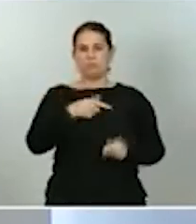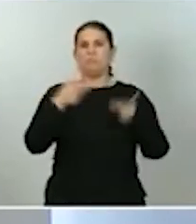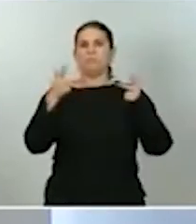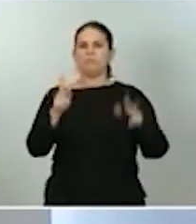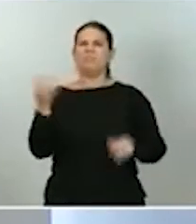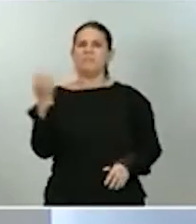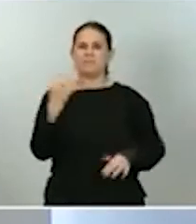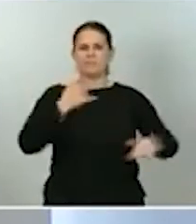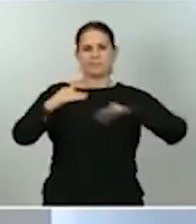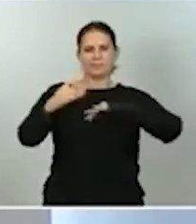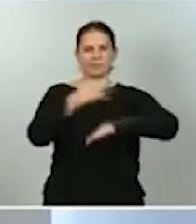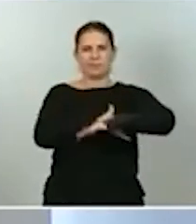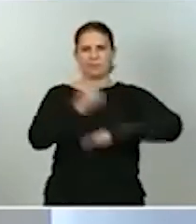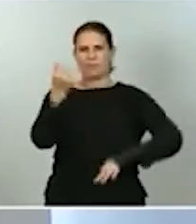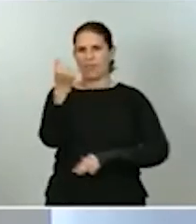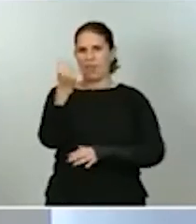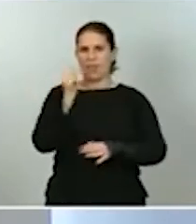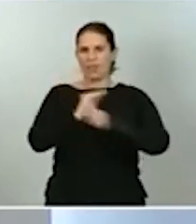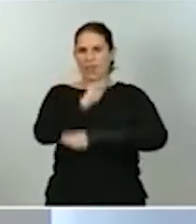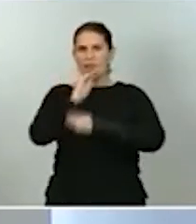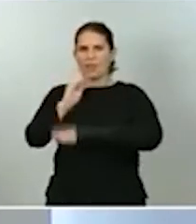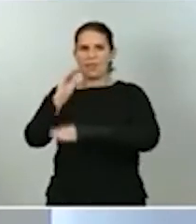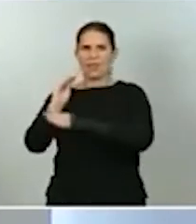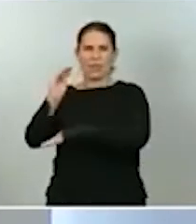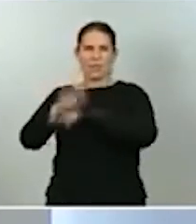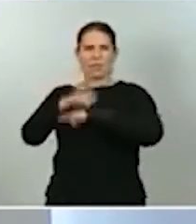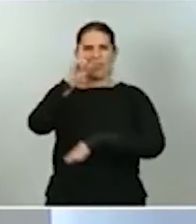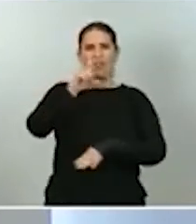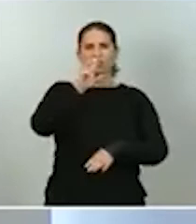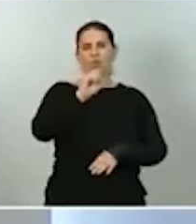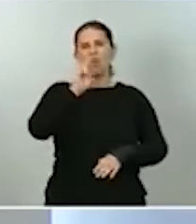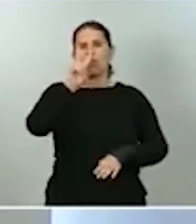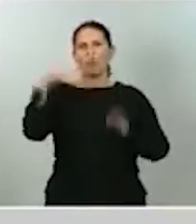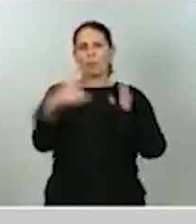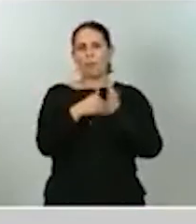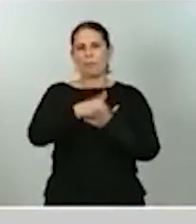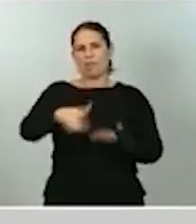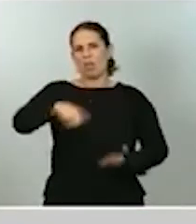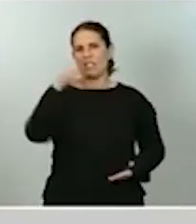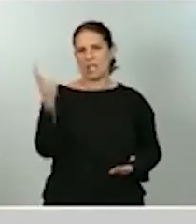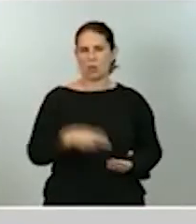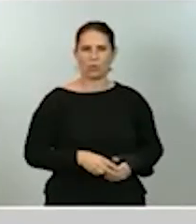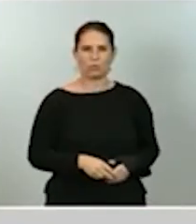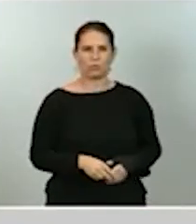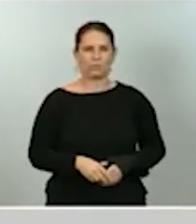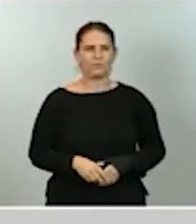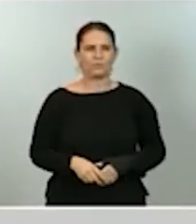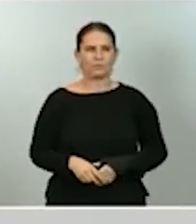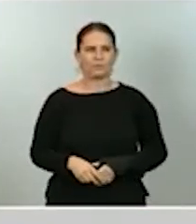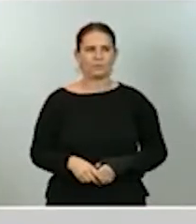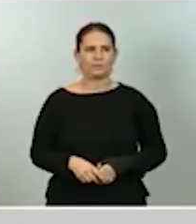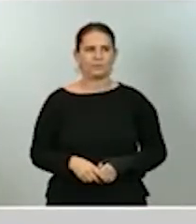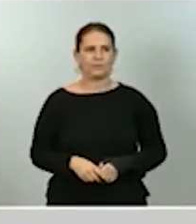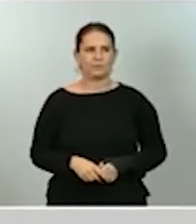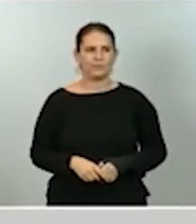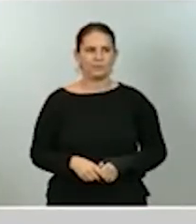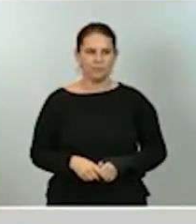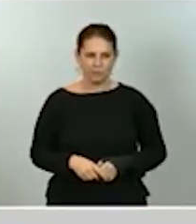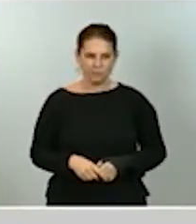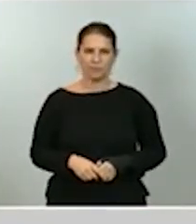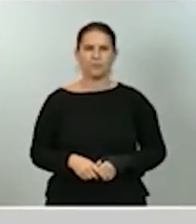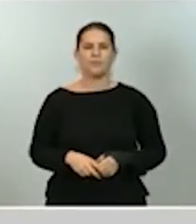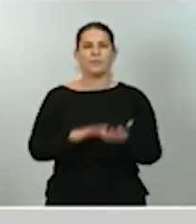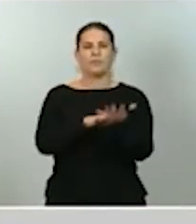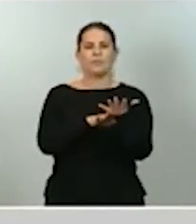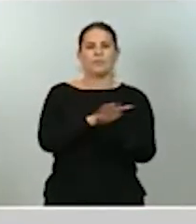para el tejido productivo por más de 102.000 millones de euros. Además del impacto cuantitativo de las